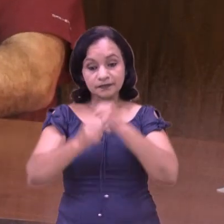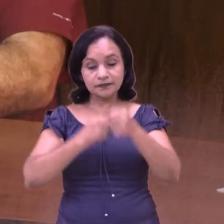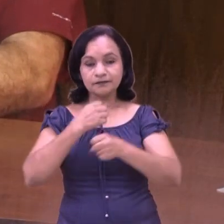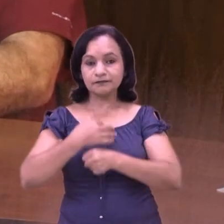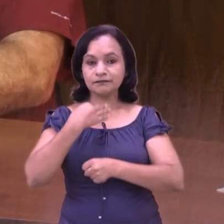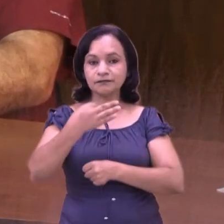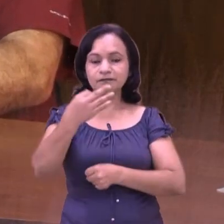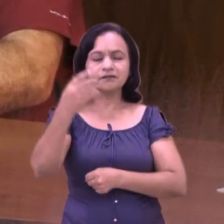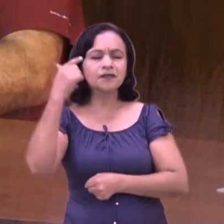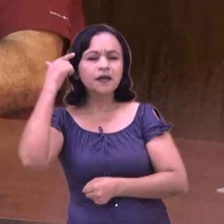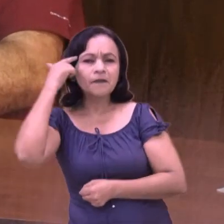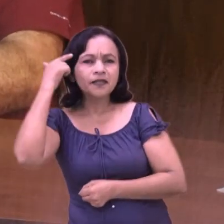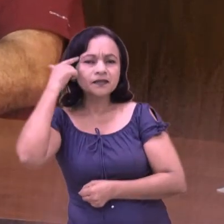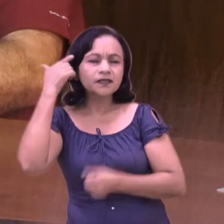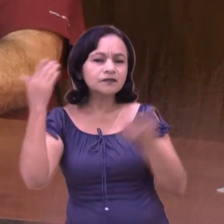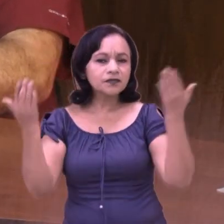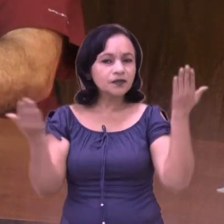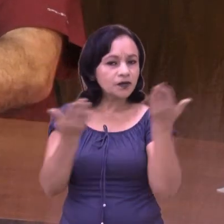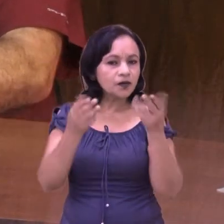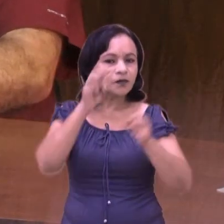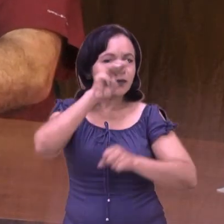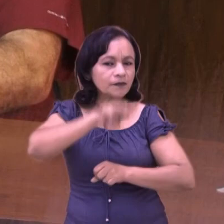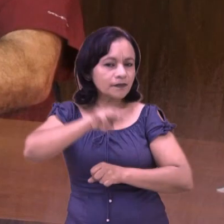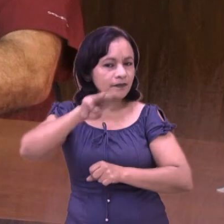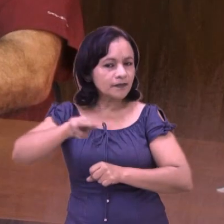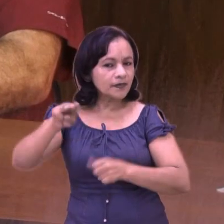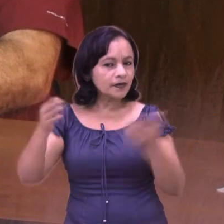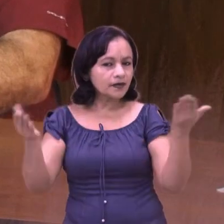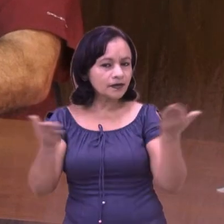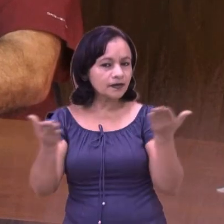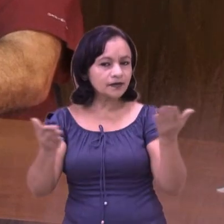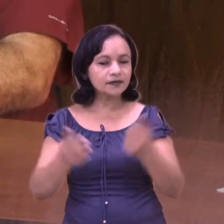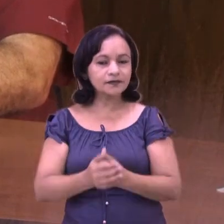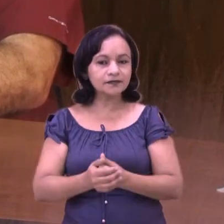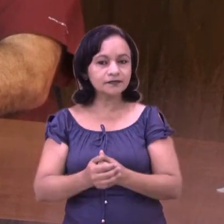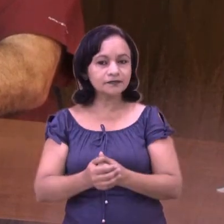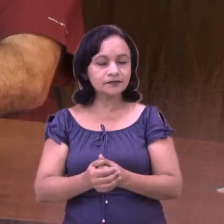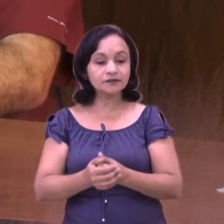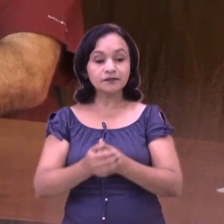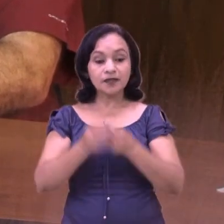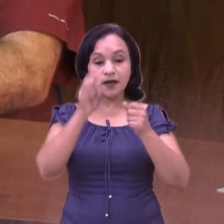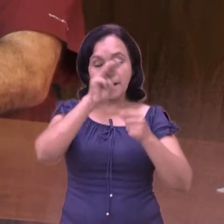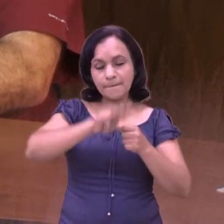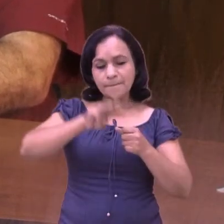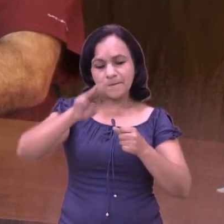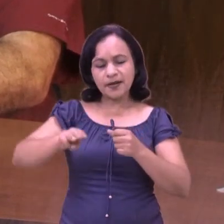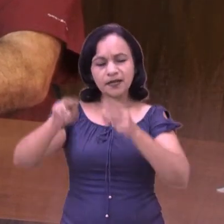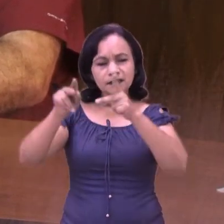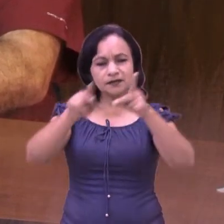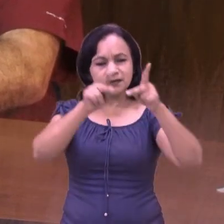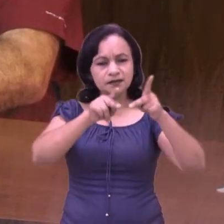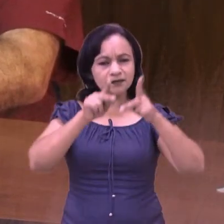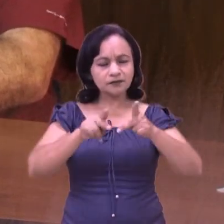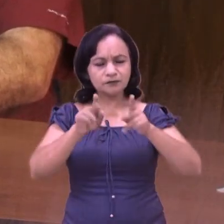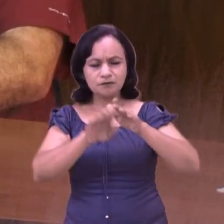comunidad matagalpina más fortalecida, ¿verdad?